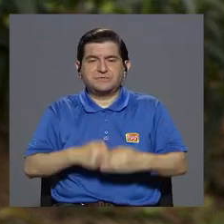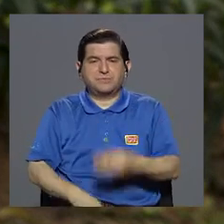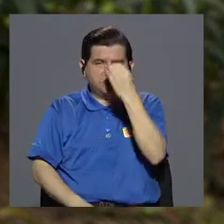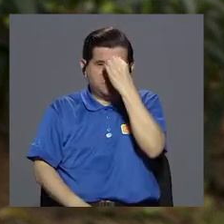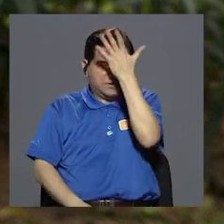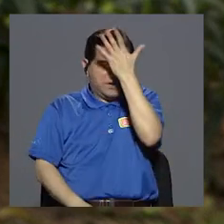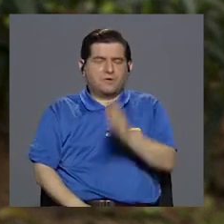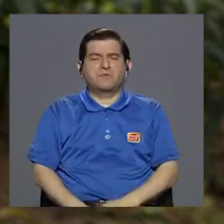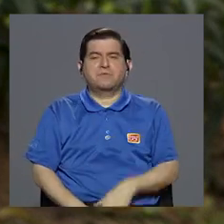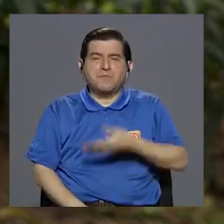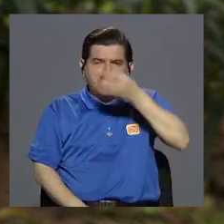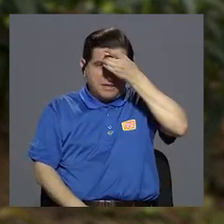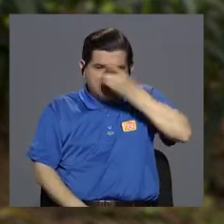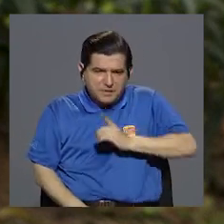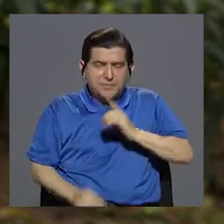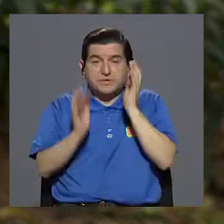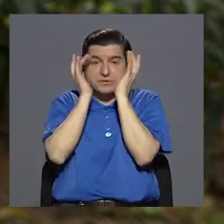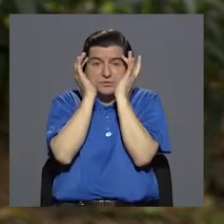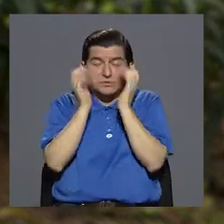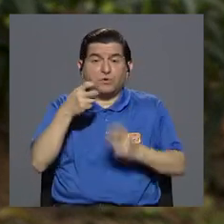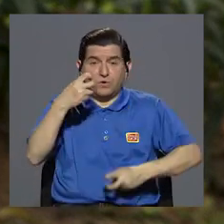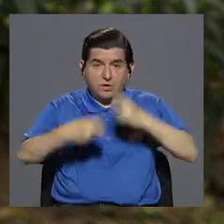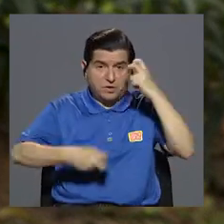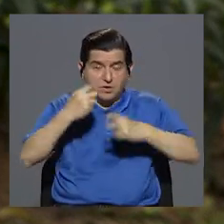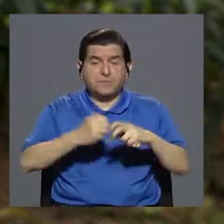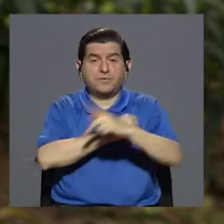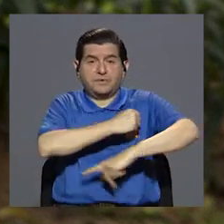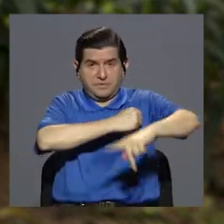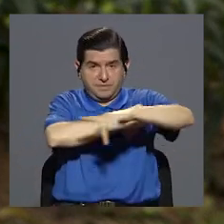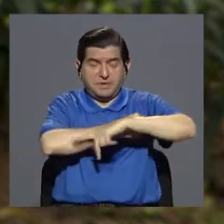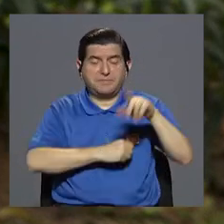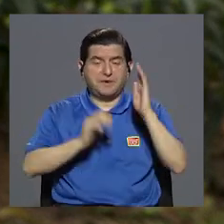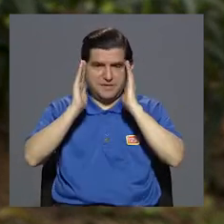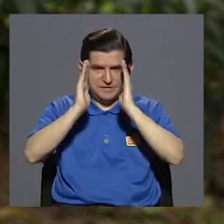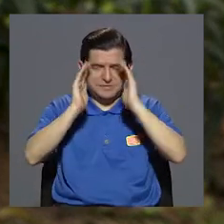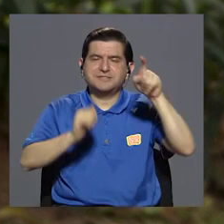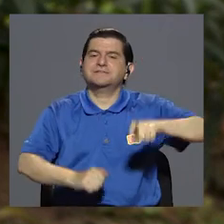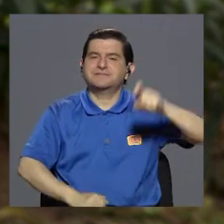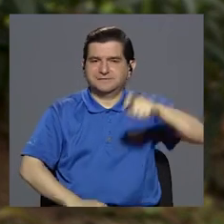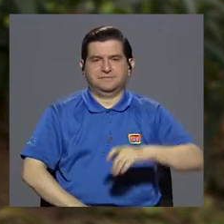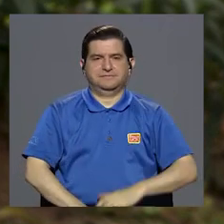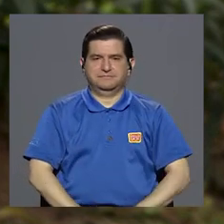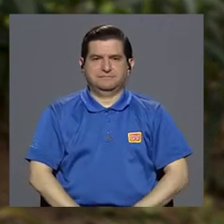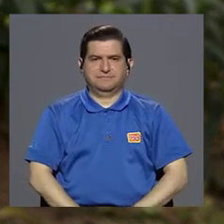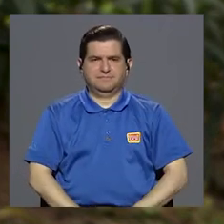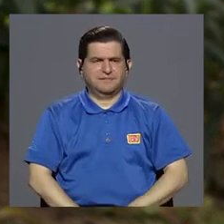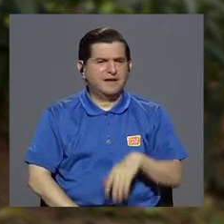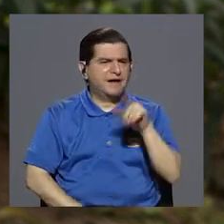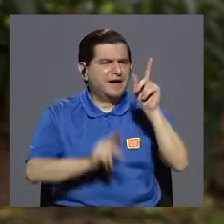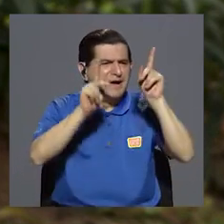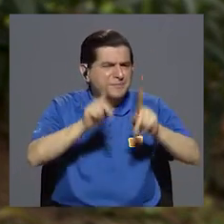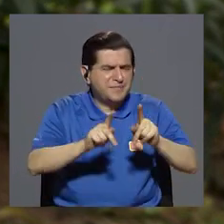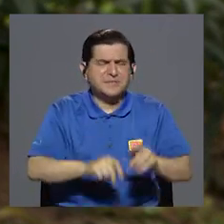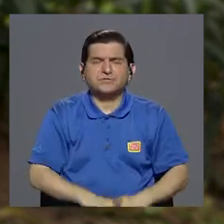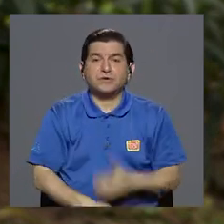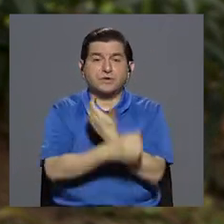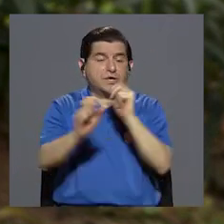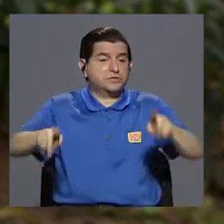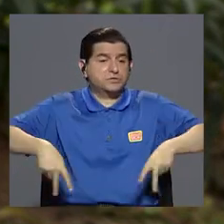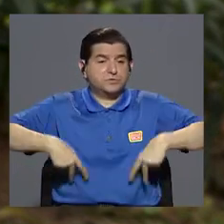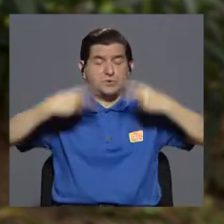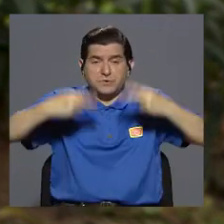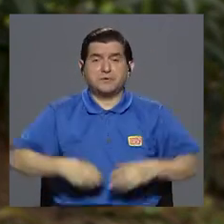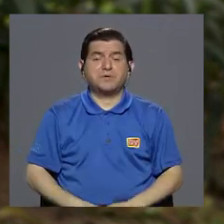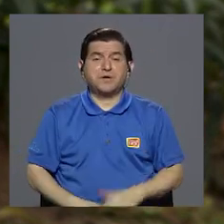ansiedad. Y este es un ángulo de problema que el país tiene que dedicarle más atención. Es decir, ¿qué le ocurre a las personas que